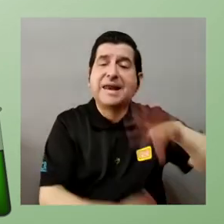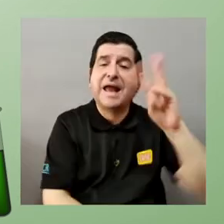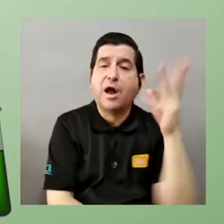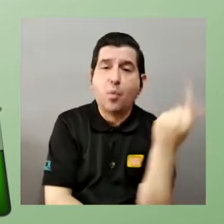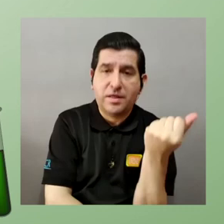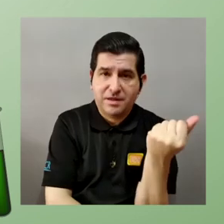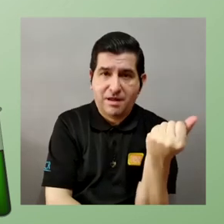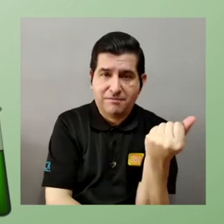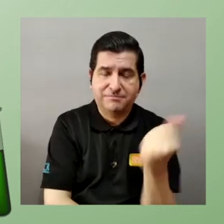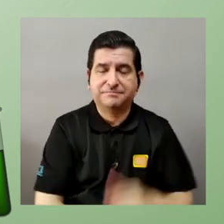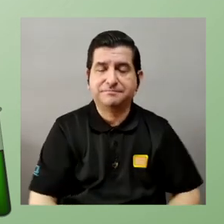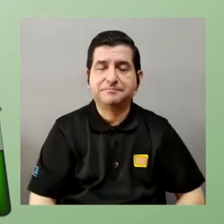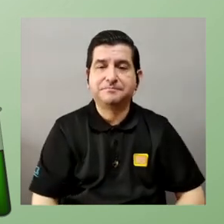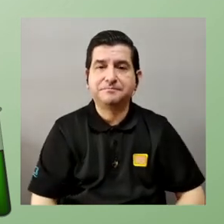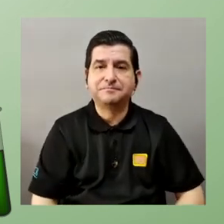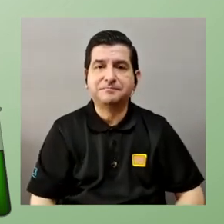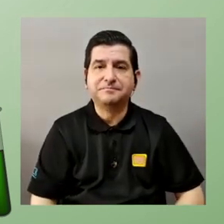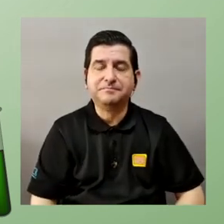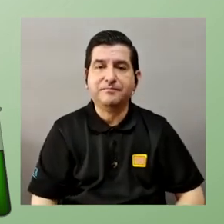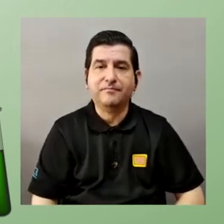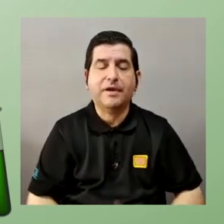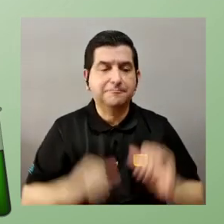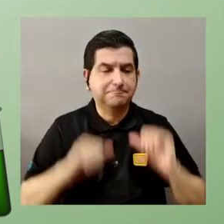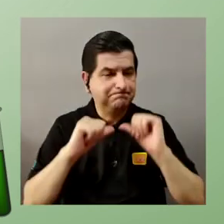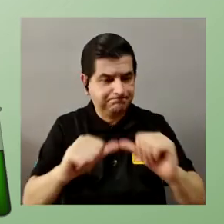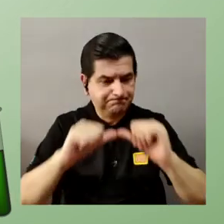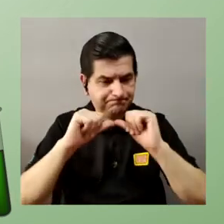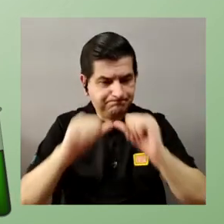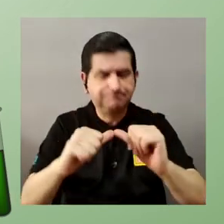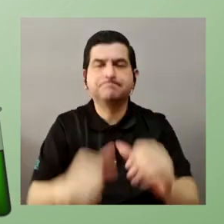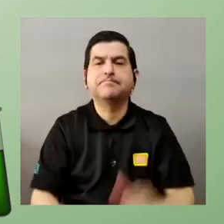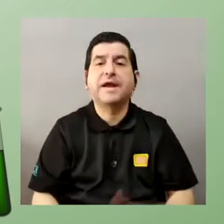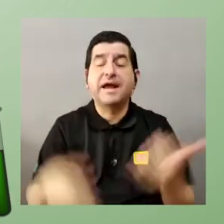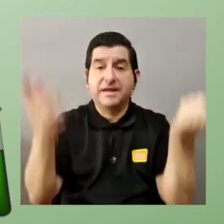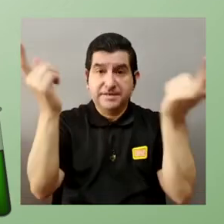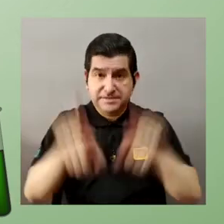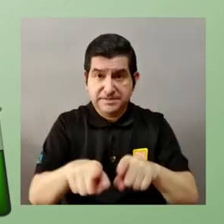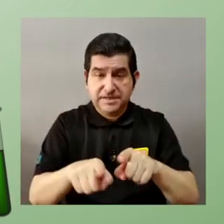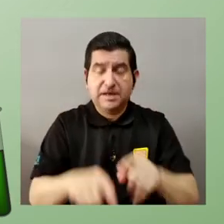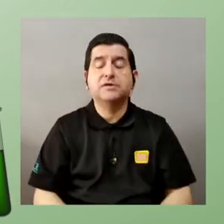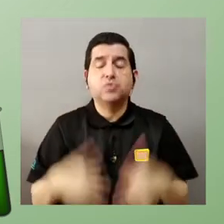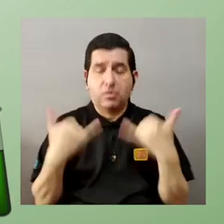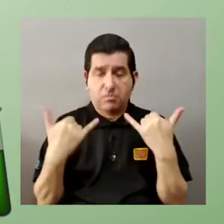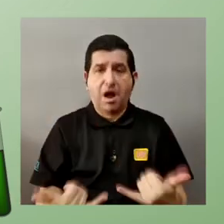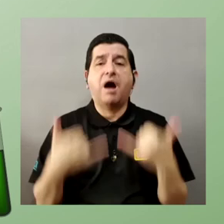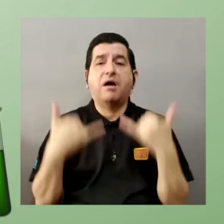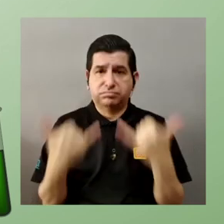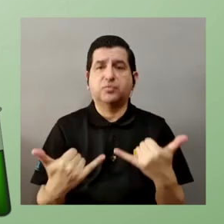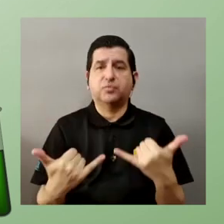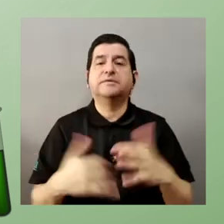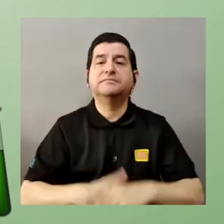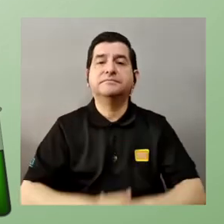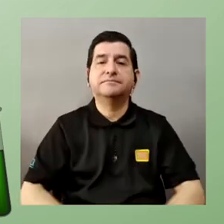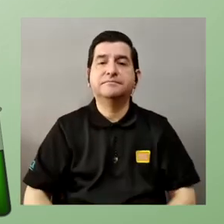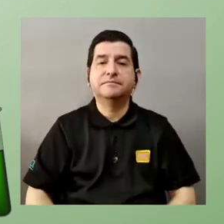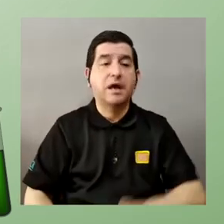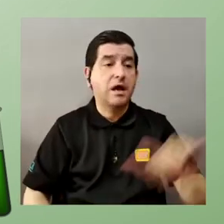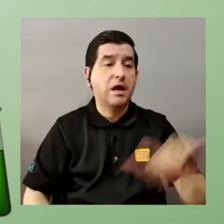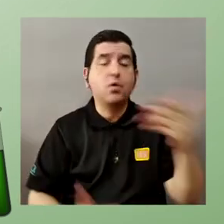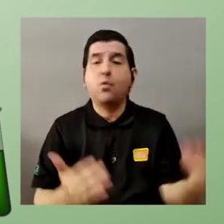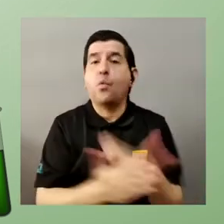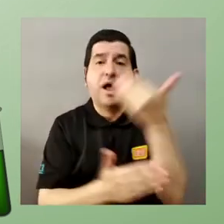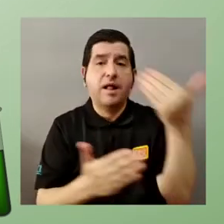mecánica cuántica entonces siguen siendo siguen siendo muy actuales y